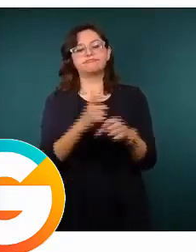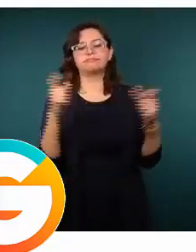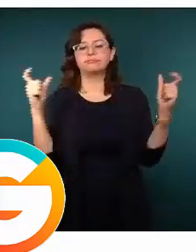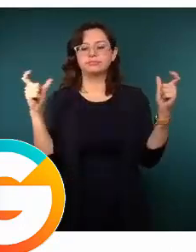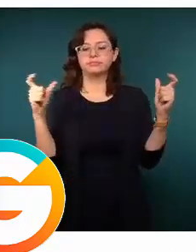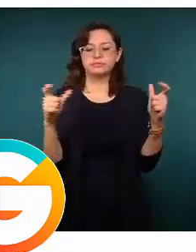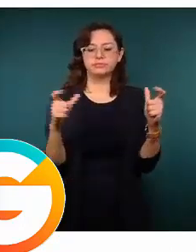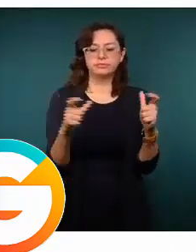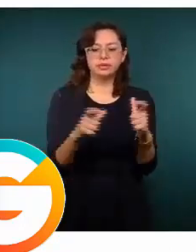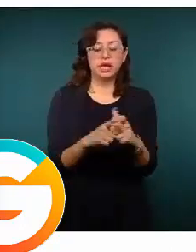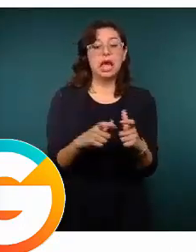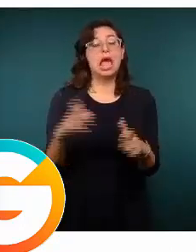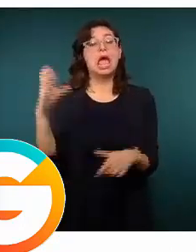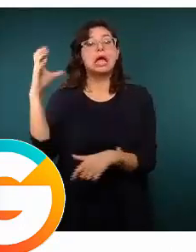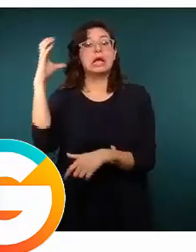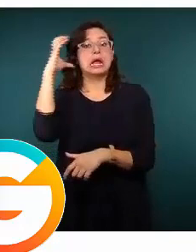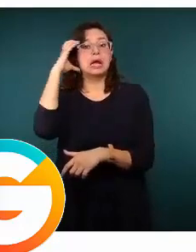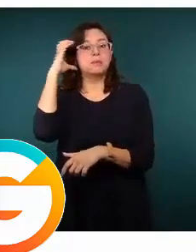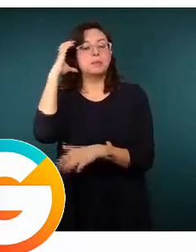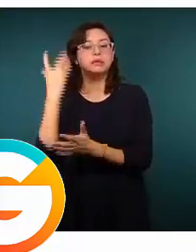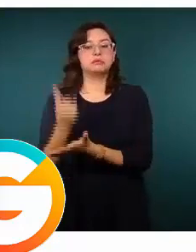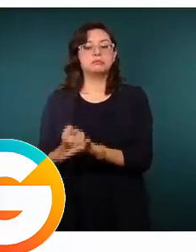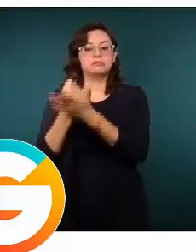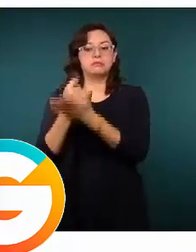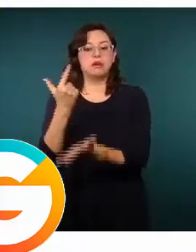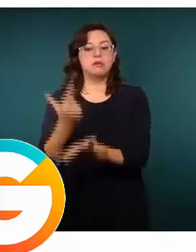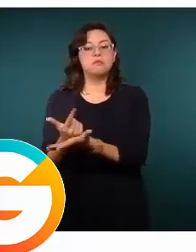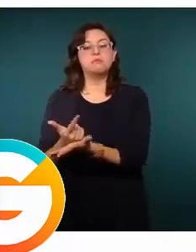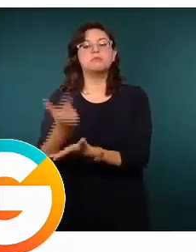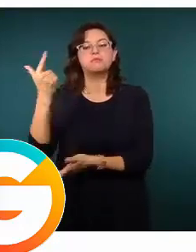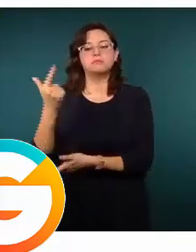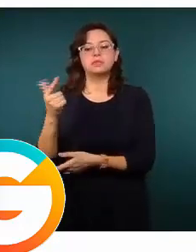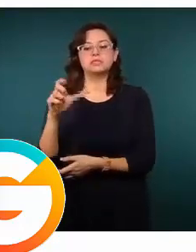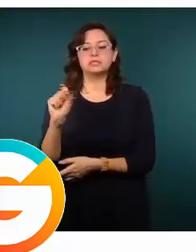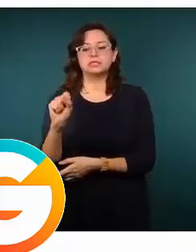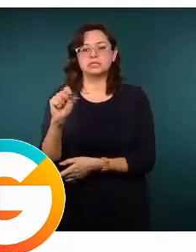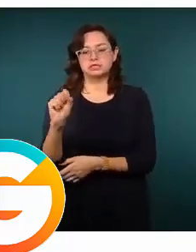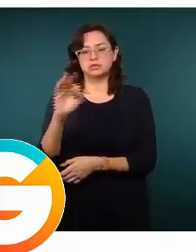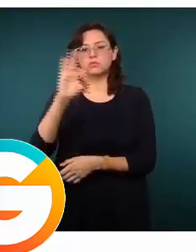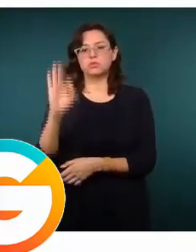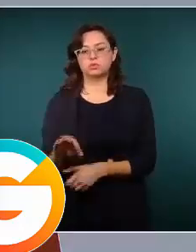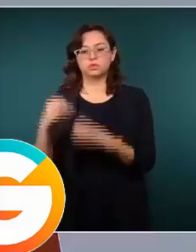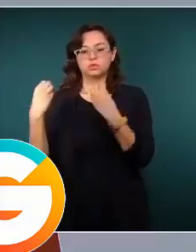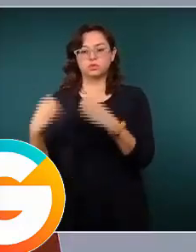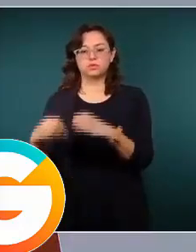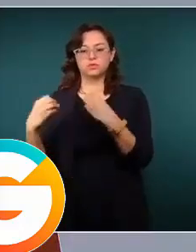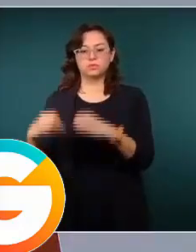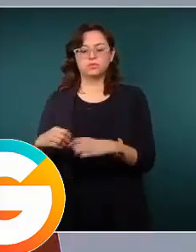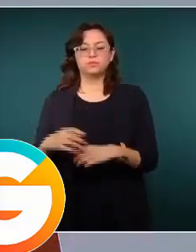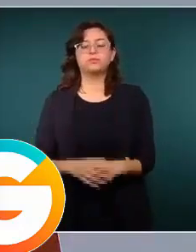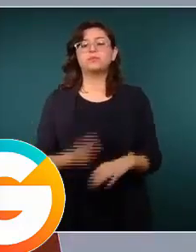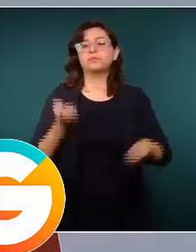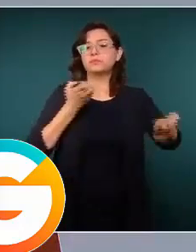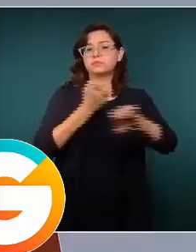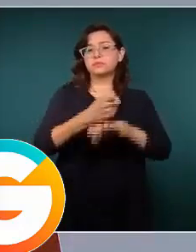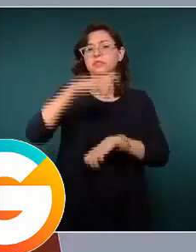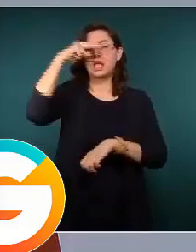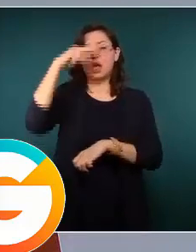ocupación del 60 por ciento en las cámaras de terapia intensiva. El Estado de México lo dividimos en cuatro zonas,